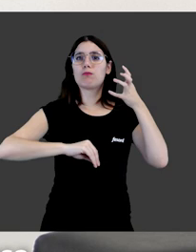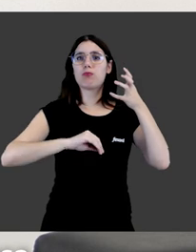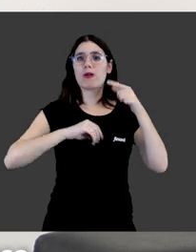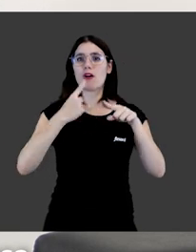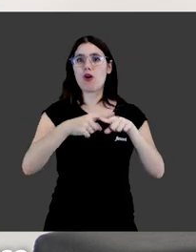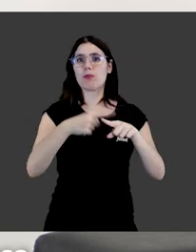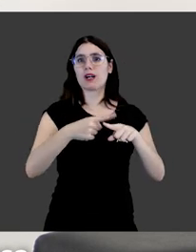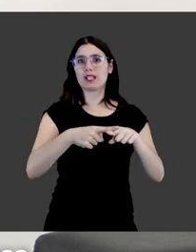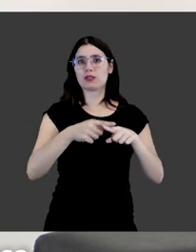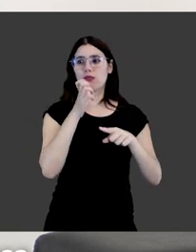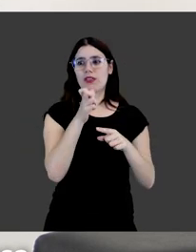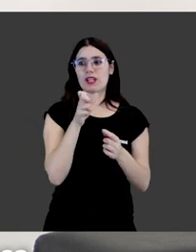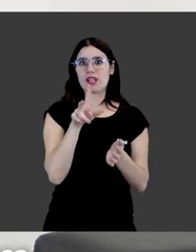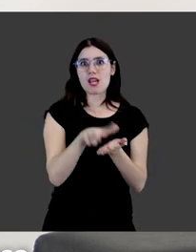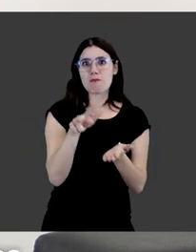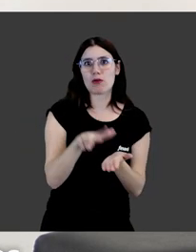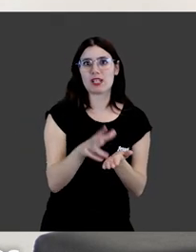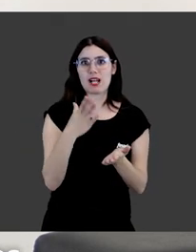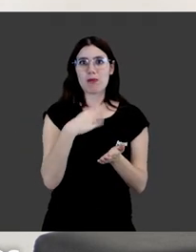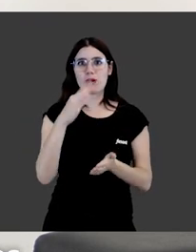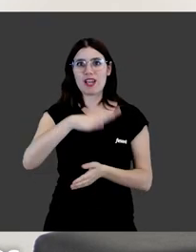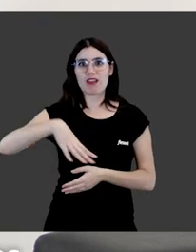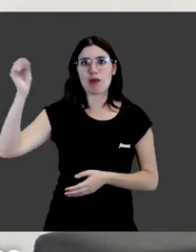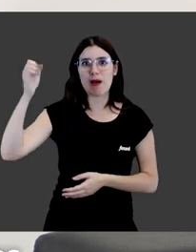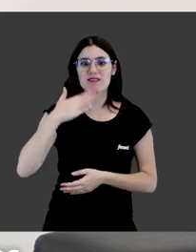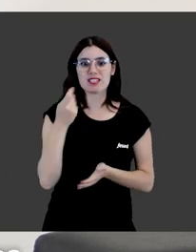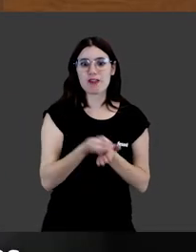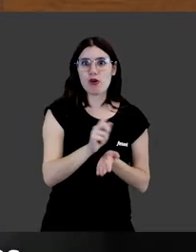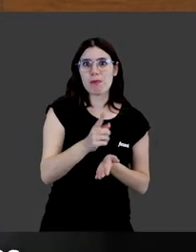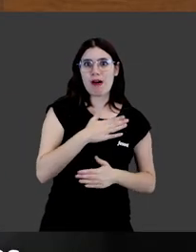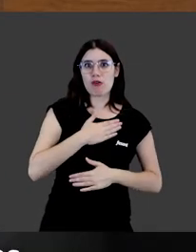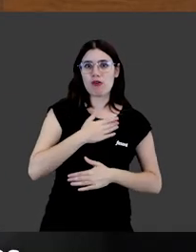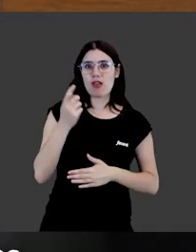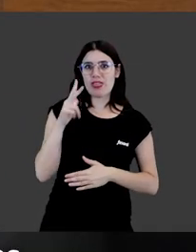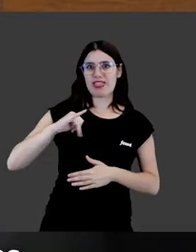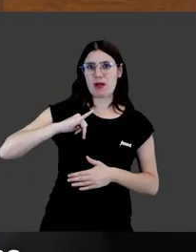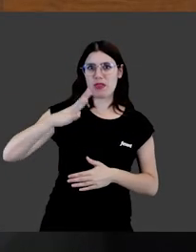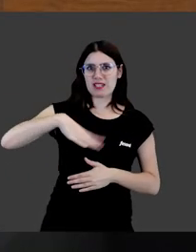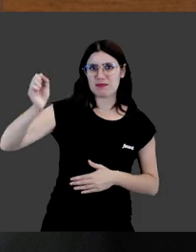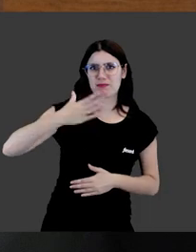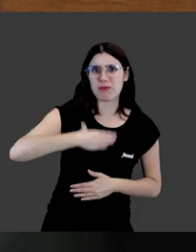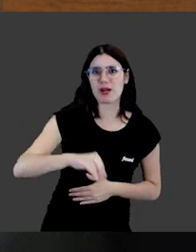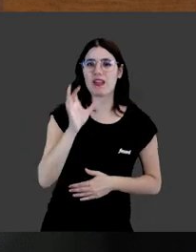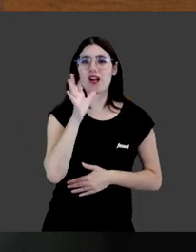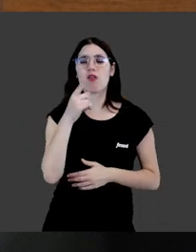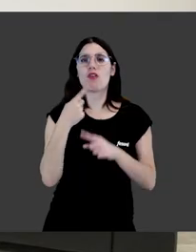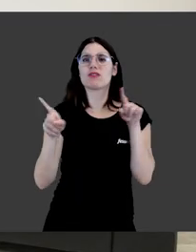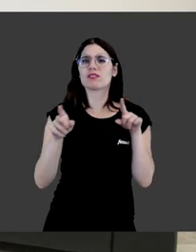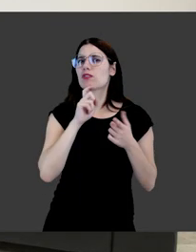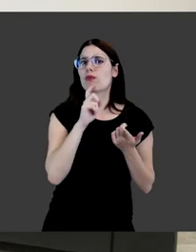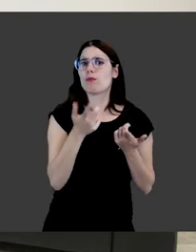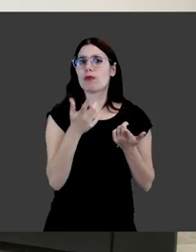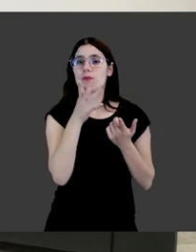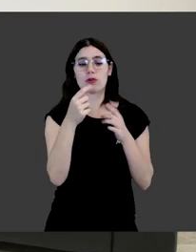ser también objeto de prenda, objeto de hipoteca, pueden ser embargados si no pagamos nuestras deudas, aunque quizá aquí haya que